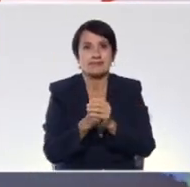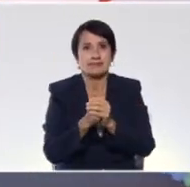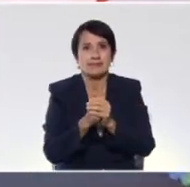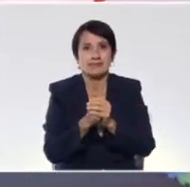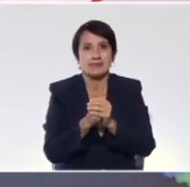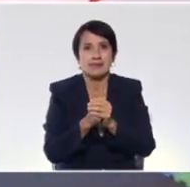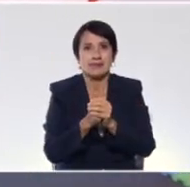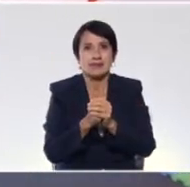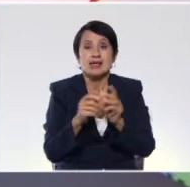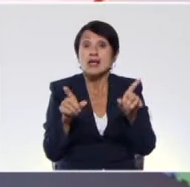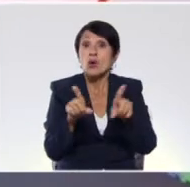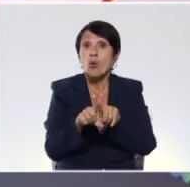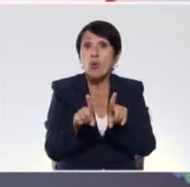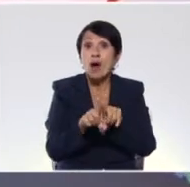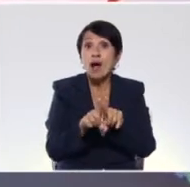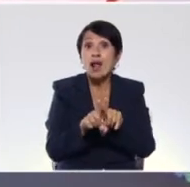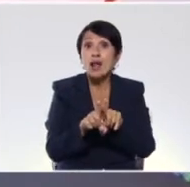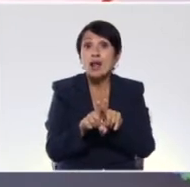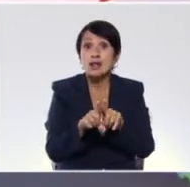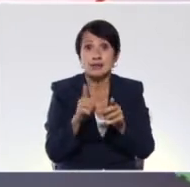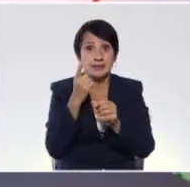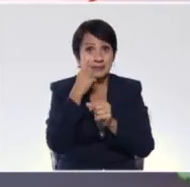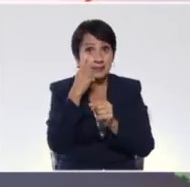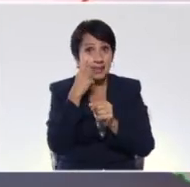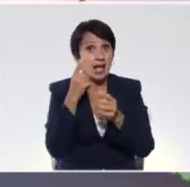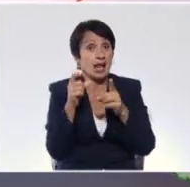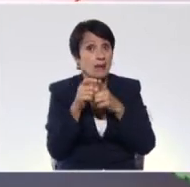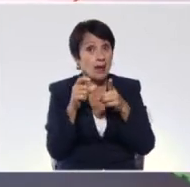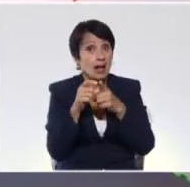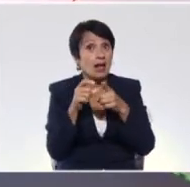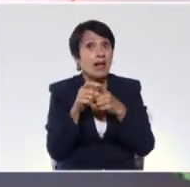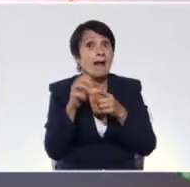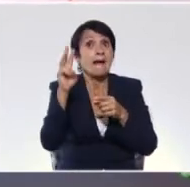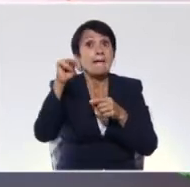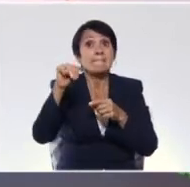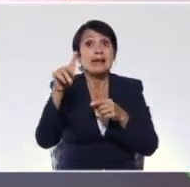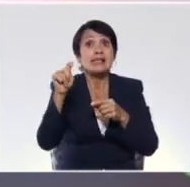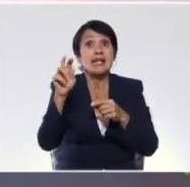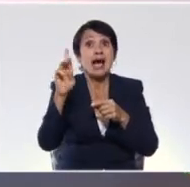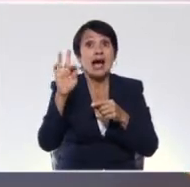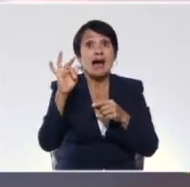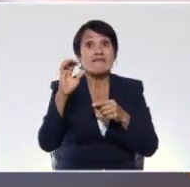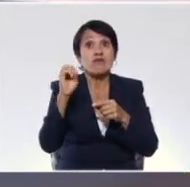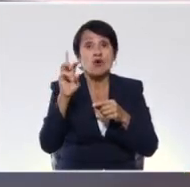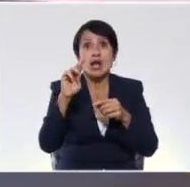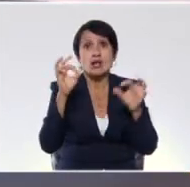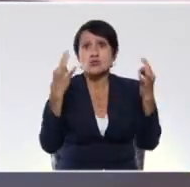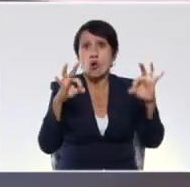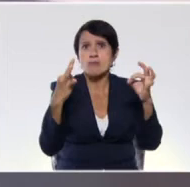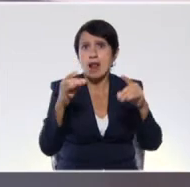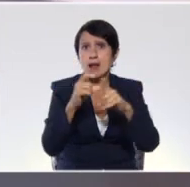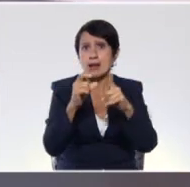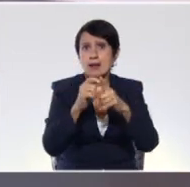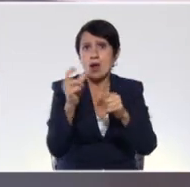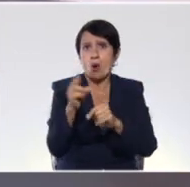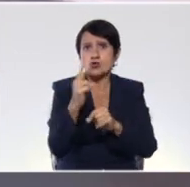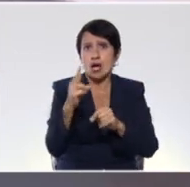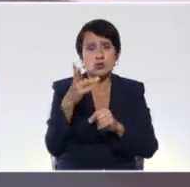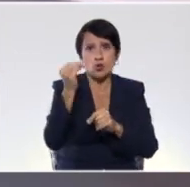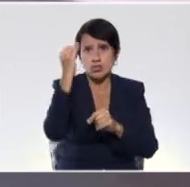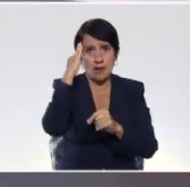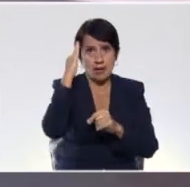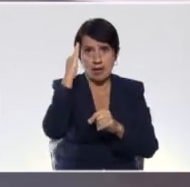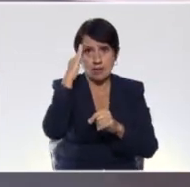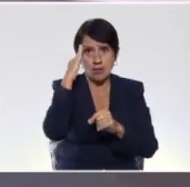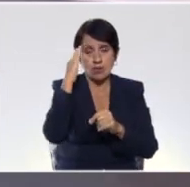Sí. Igualmente cuando decimos, fíjate que las metáforas son de uso cotidiano, o muchas veces las utilizamos y no sabemos